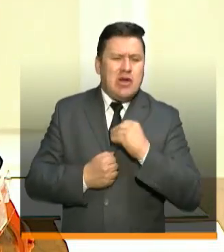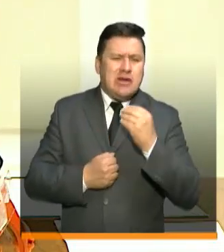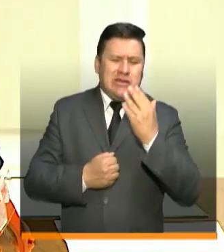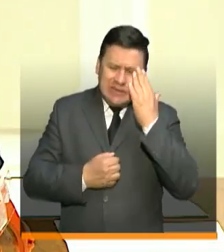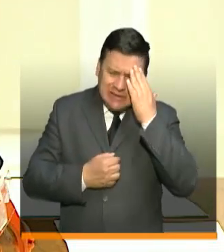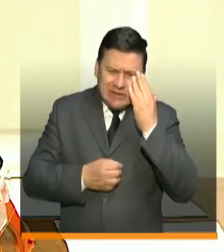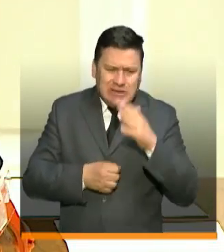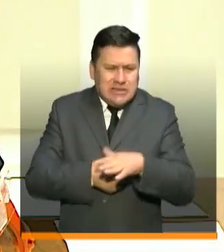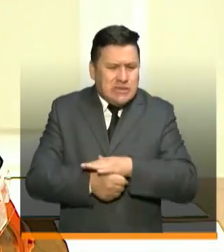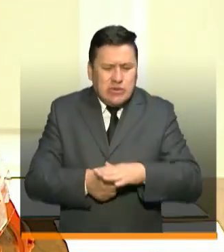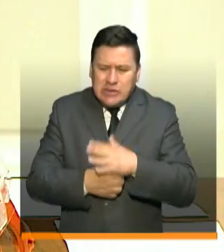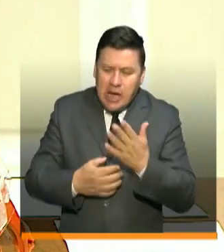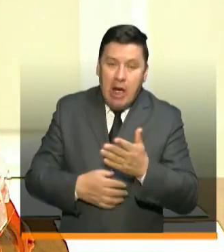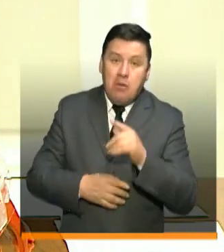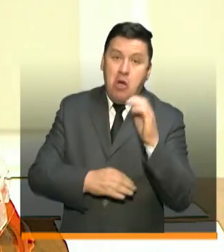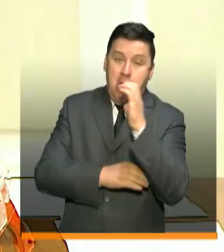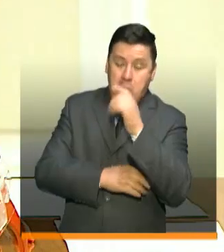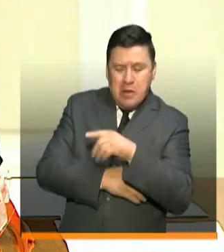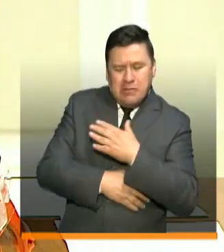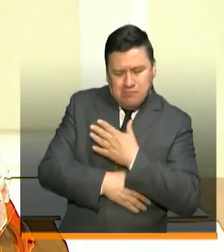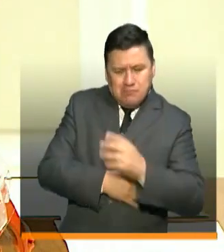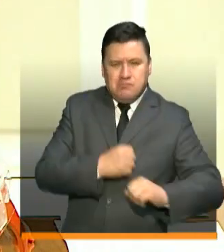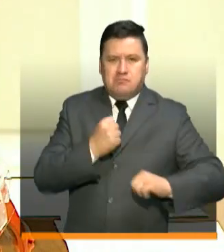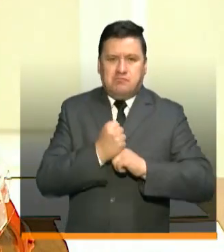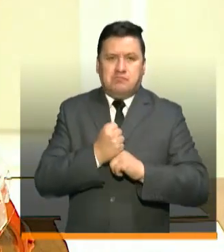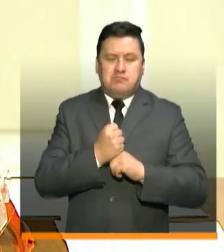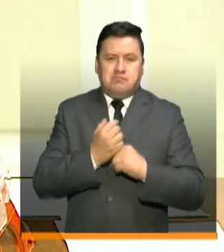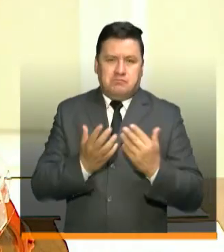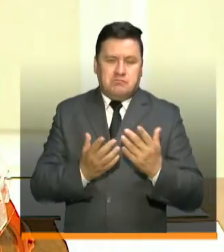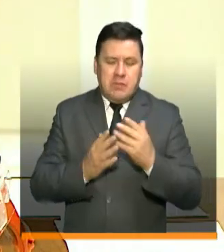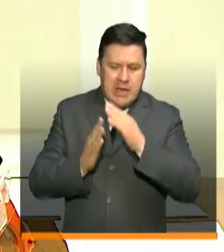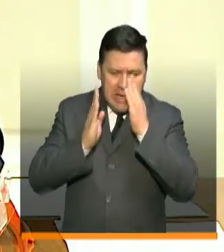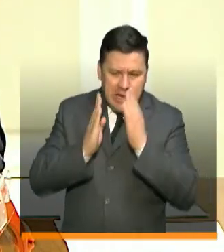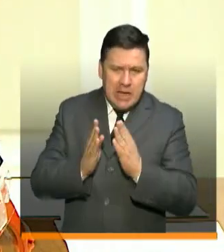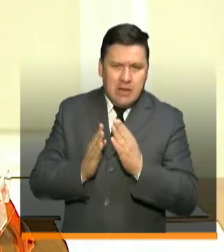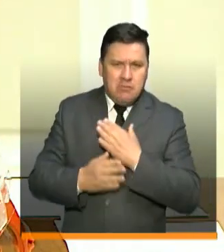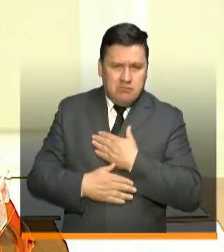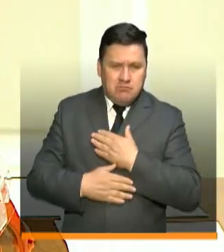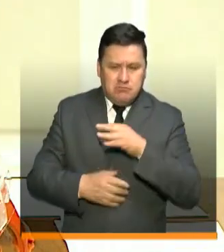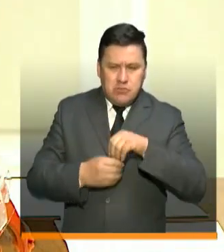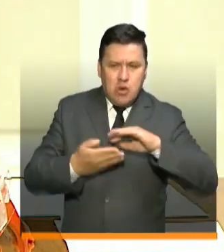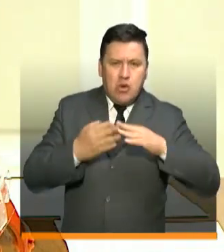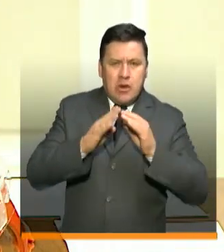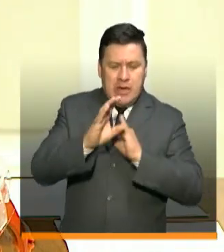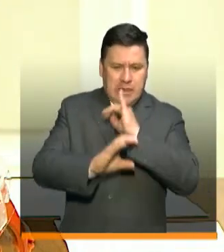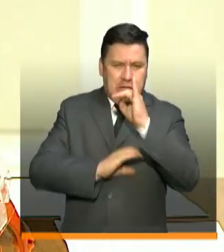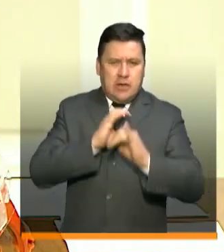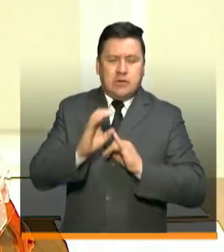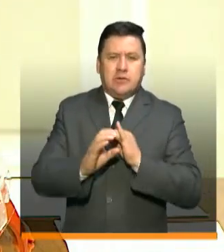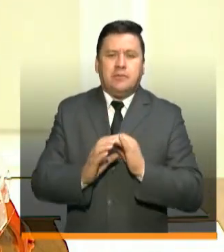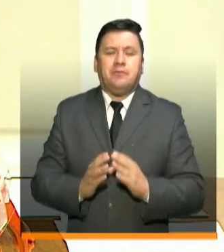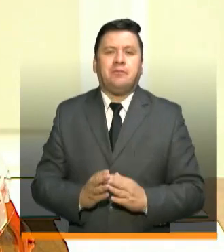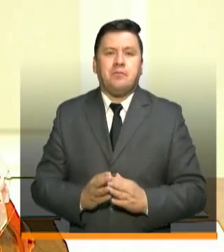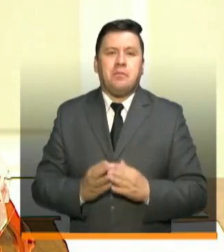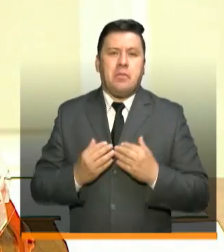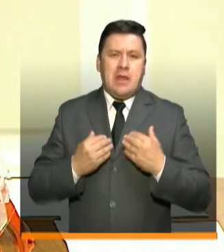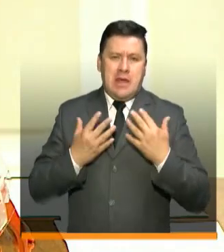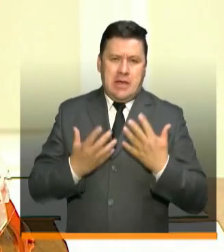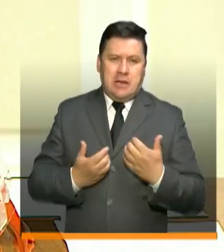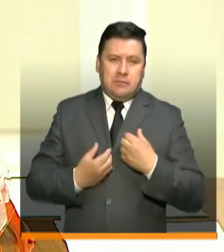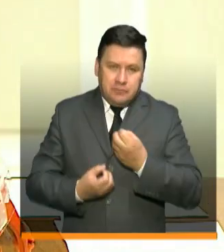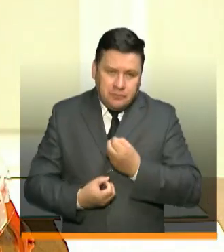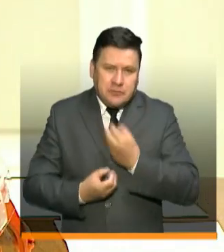contingencias Colombia también está en el punto de atención con ellos dentro de la comunidad internacional. Y quiero también